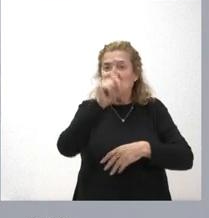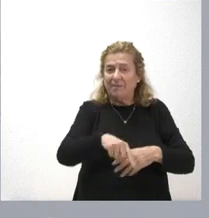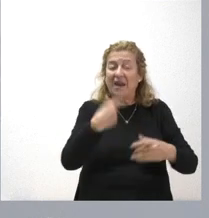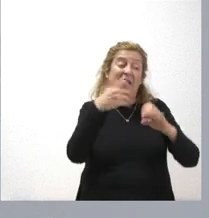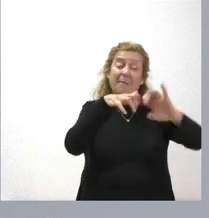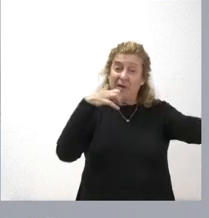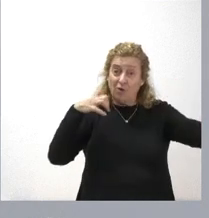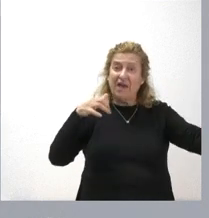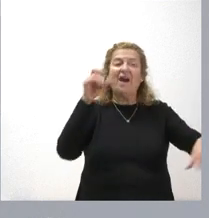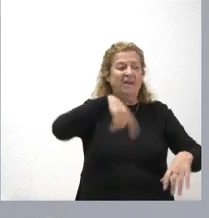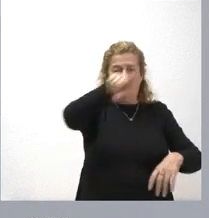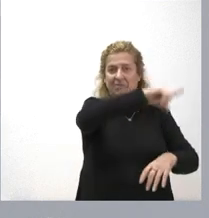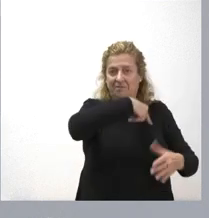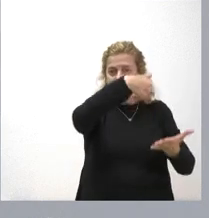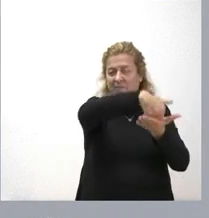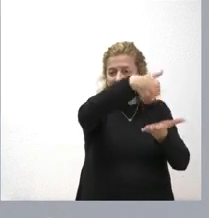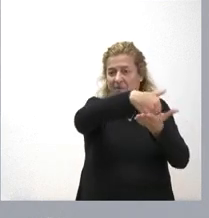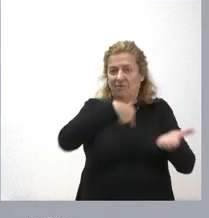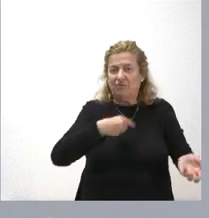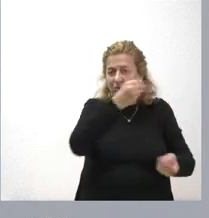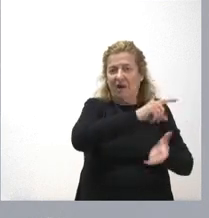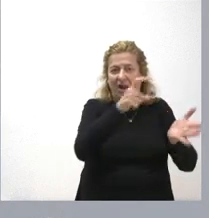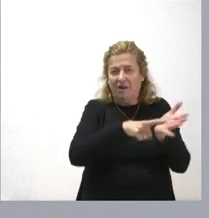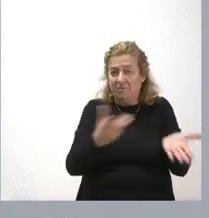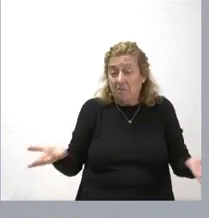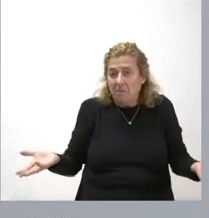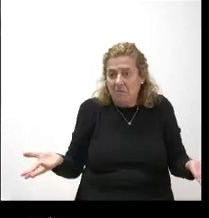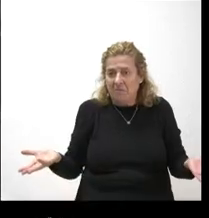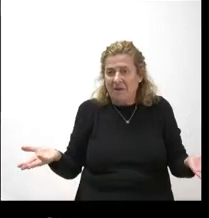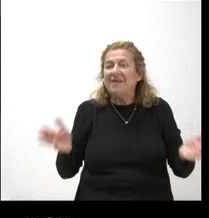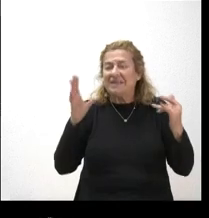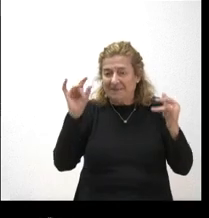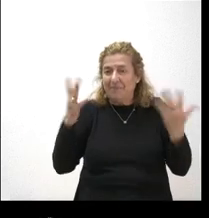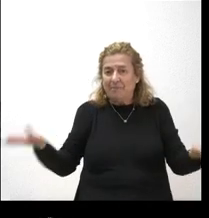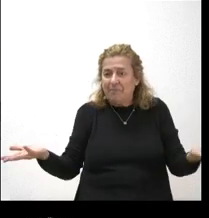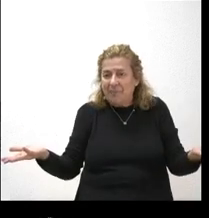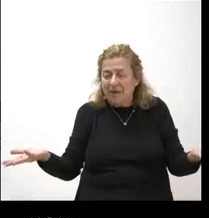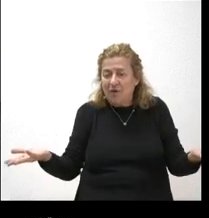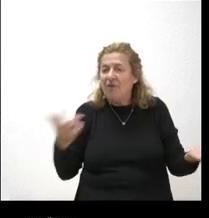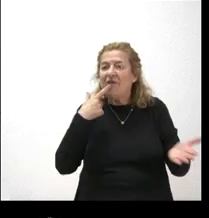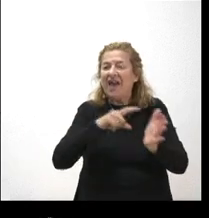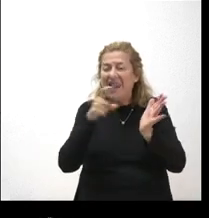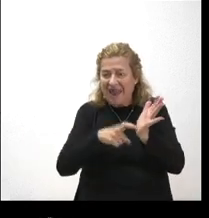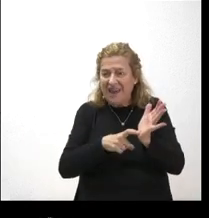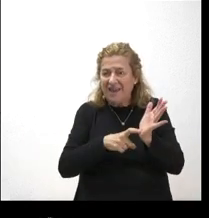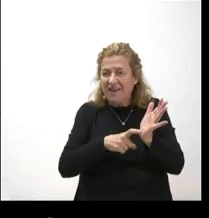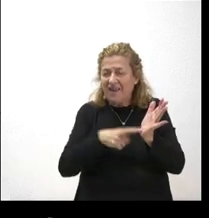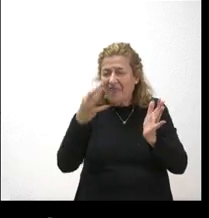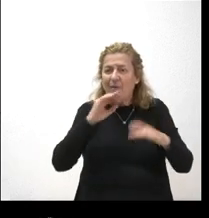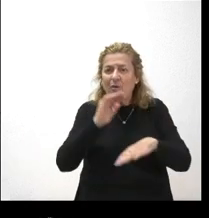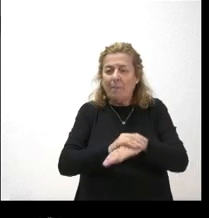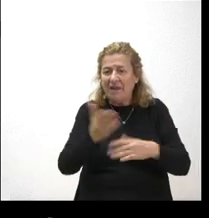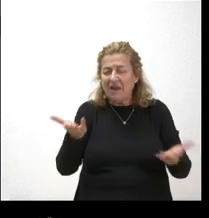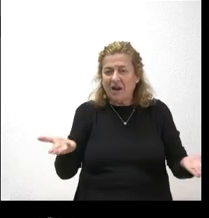a quienes consideran que la subvención es legal y la han solicitado Ya pero respecto a lo que dice la ley ustedes lo tendrían que cumplir ¿no?